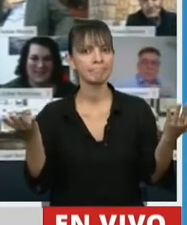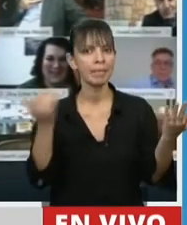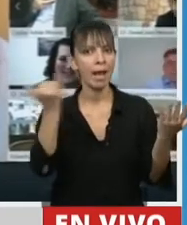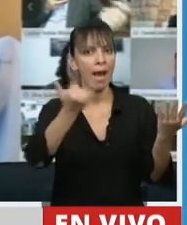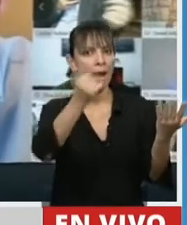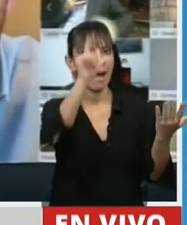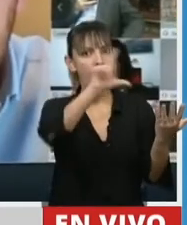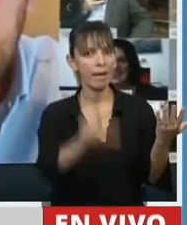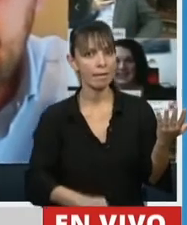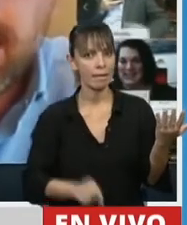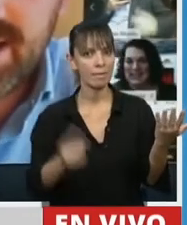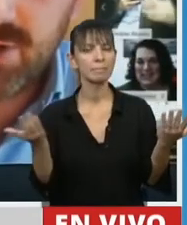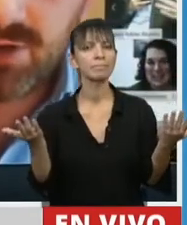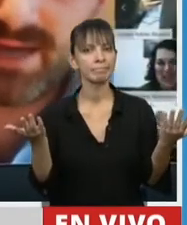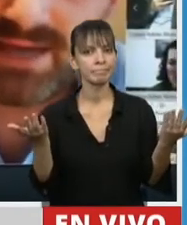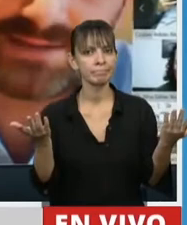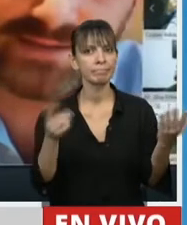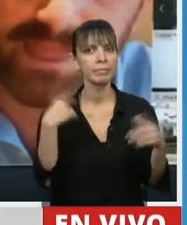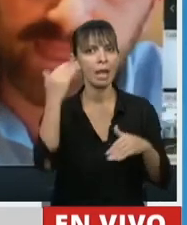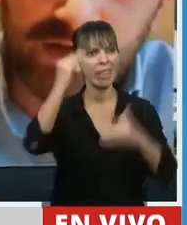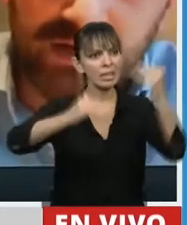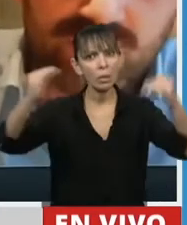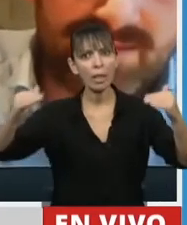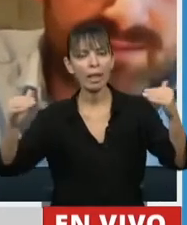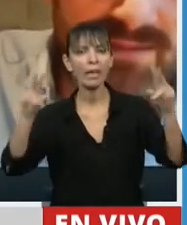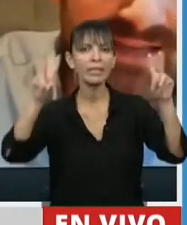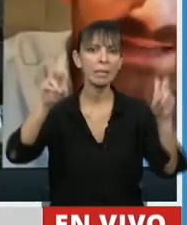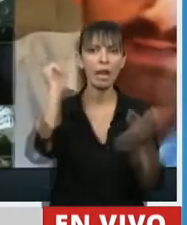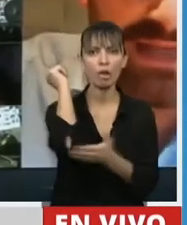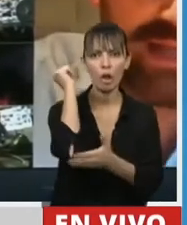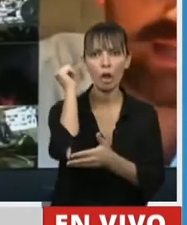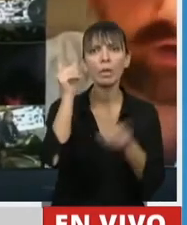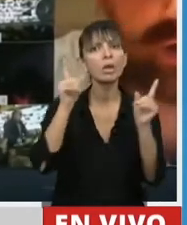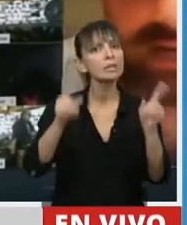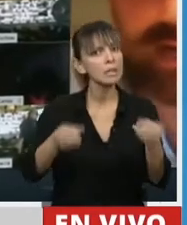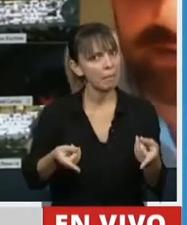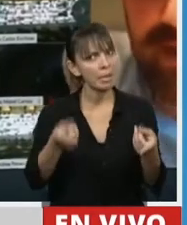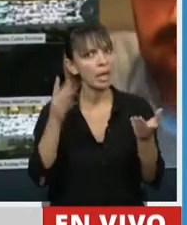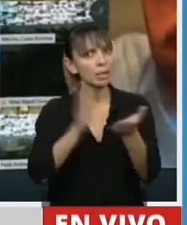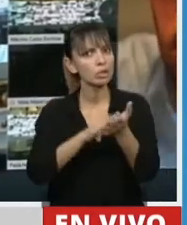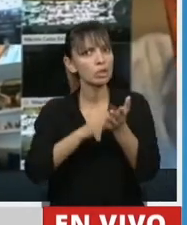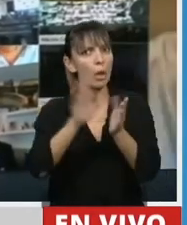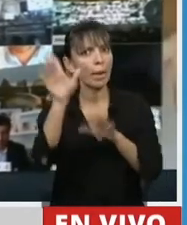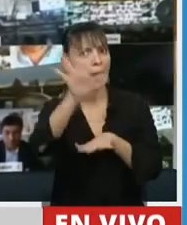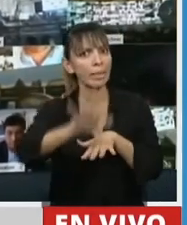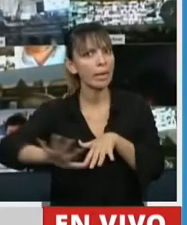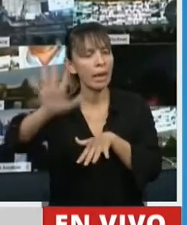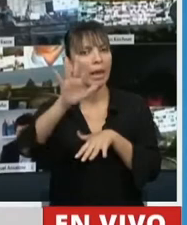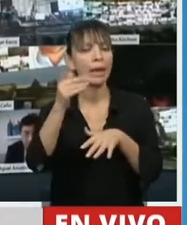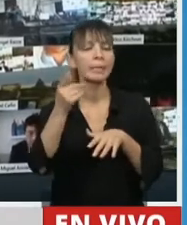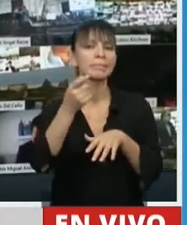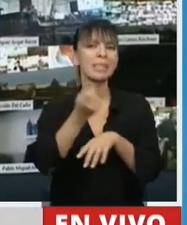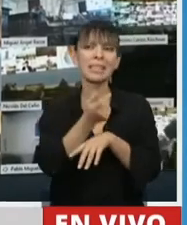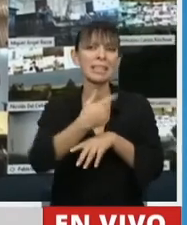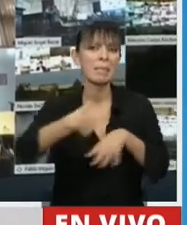nuestro país. No solamente las desigualdades económicas, también las territoriales. Miren, en casi ningún tema